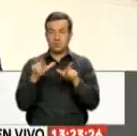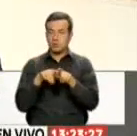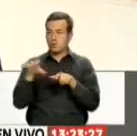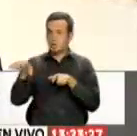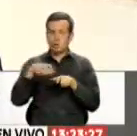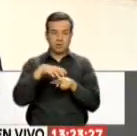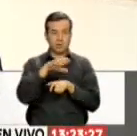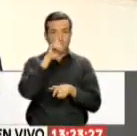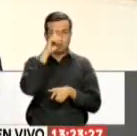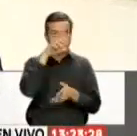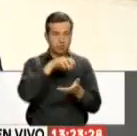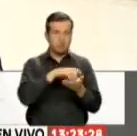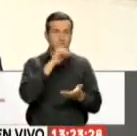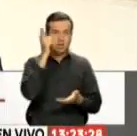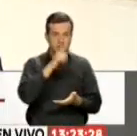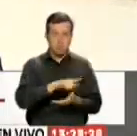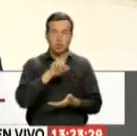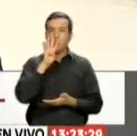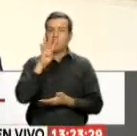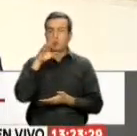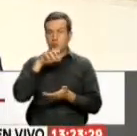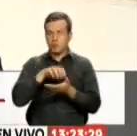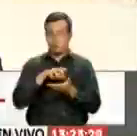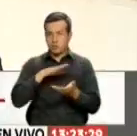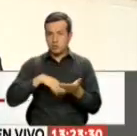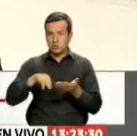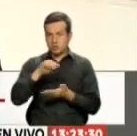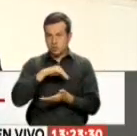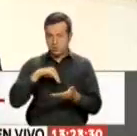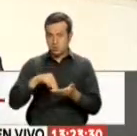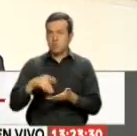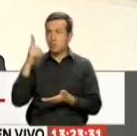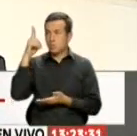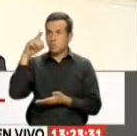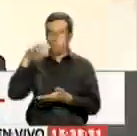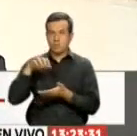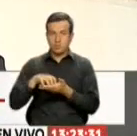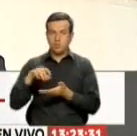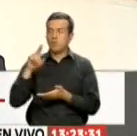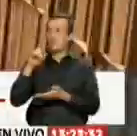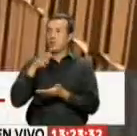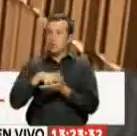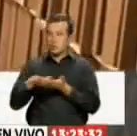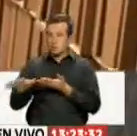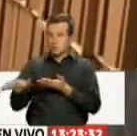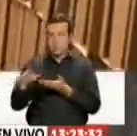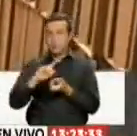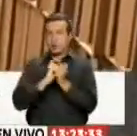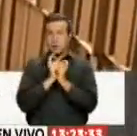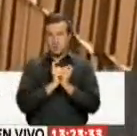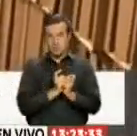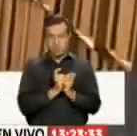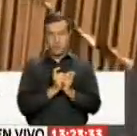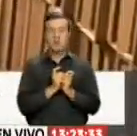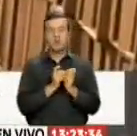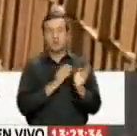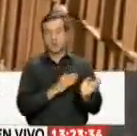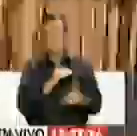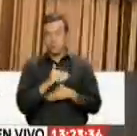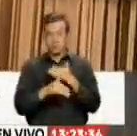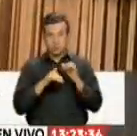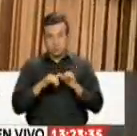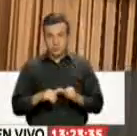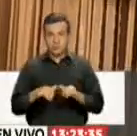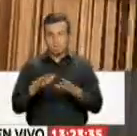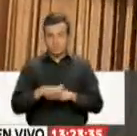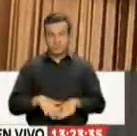Es uno en la provincia de Loja Cuatro en la provincia de Manaví Y uno en la provincia de Los Ríos Según la coordinadora De procesos electorales